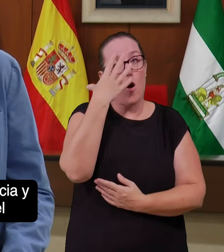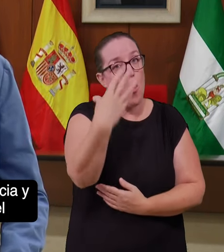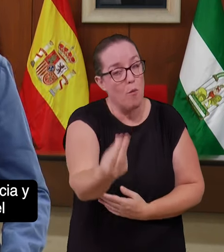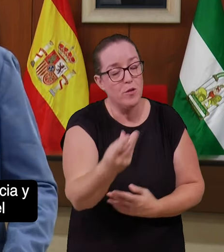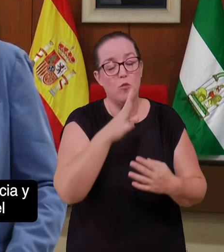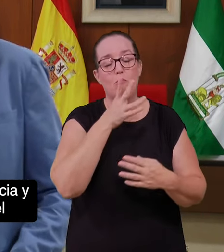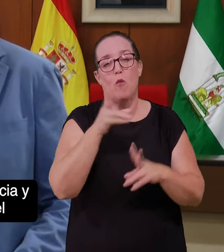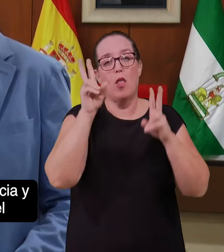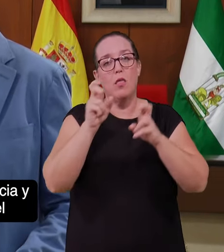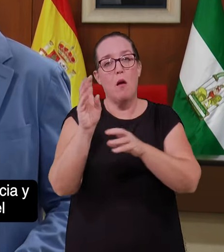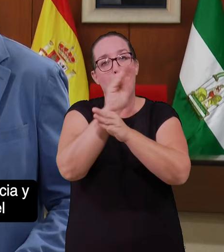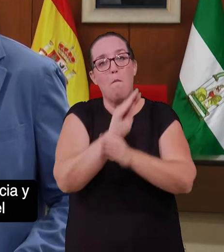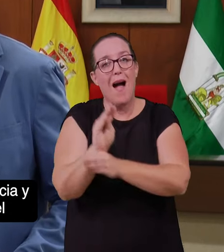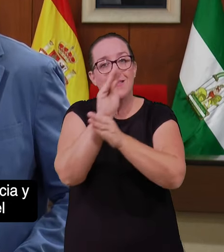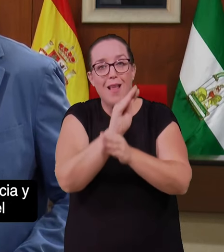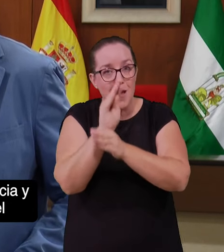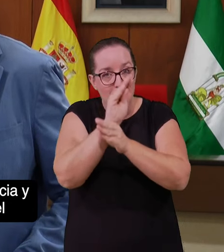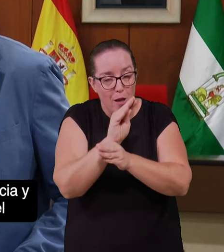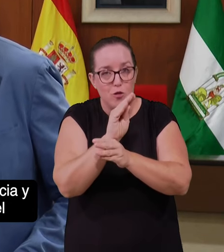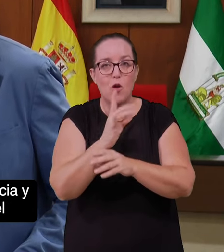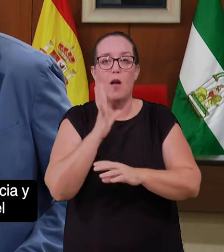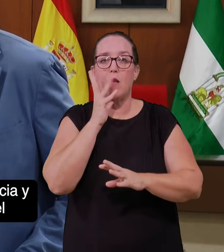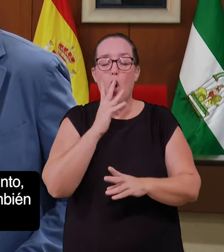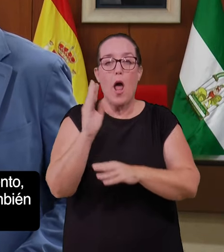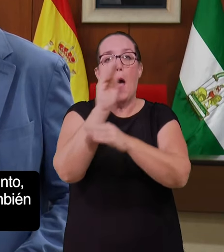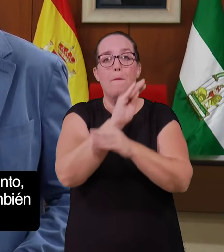comprensión para saber que lo que lleva décadas,